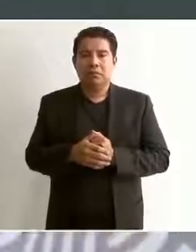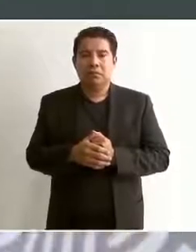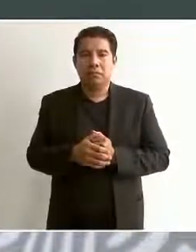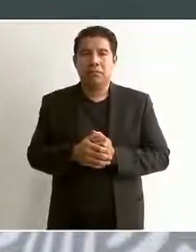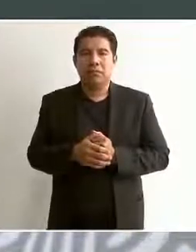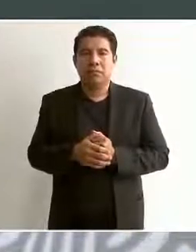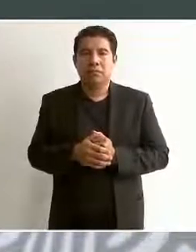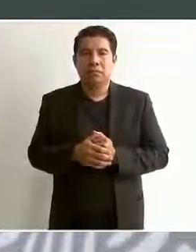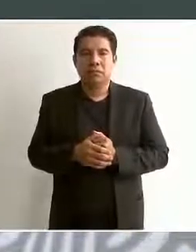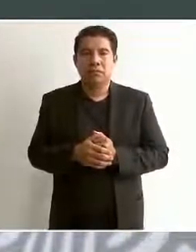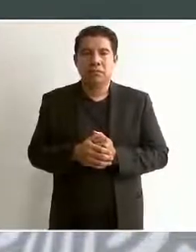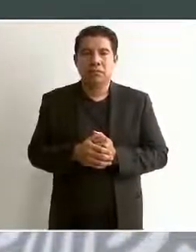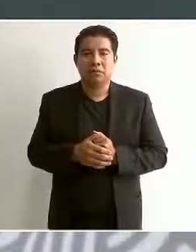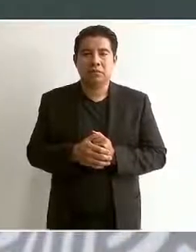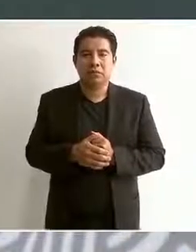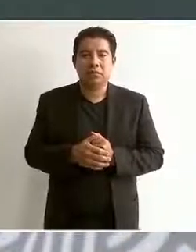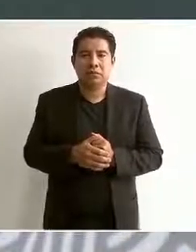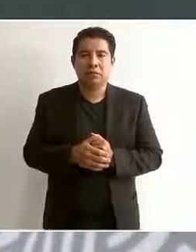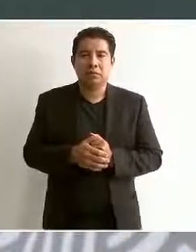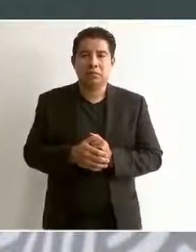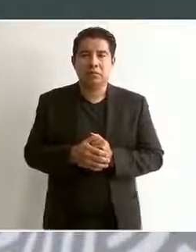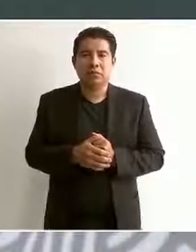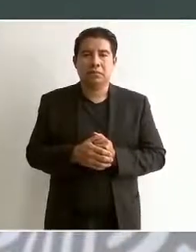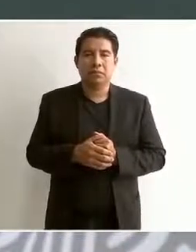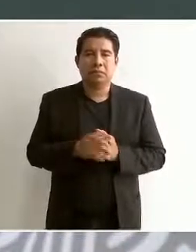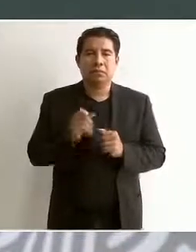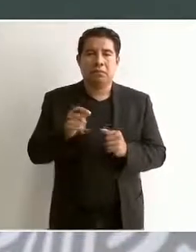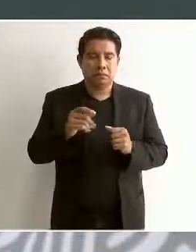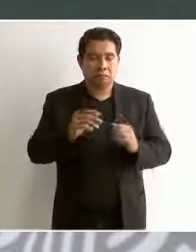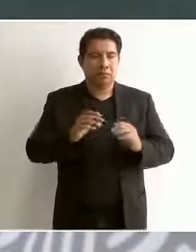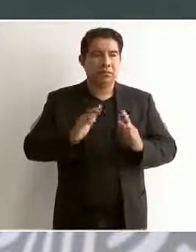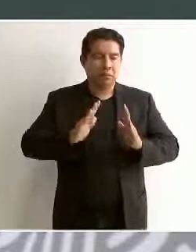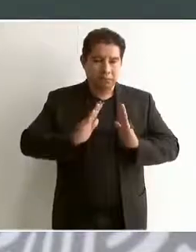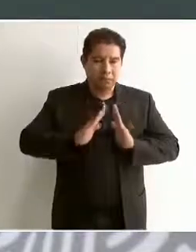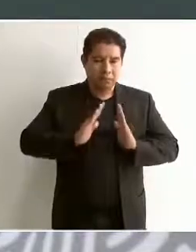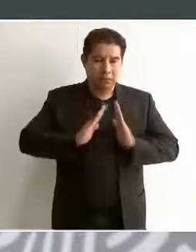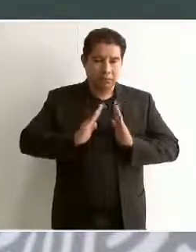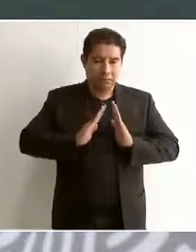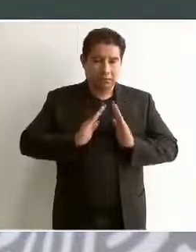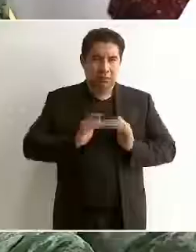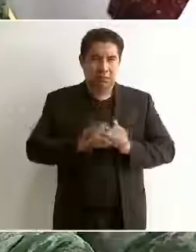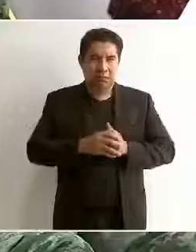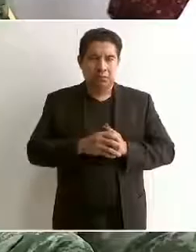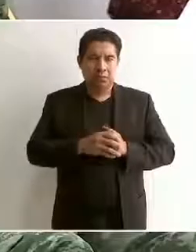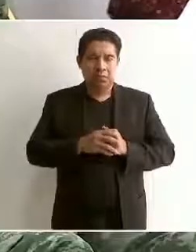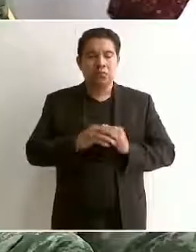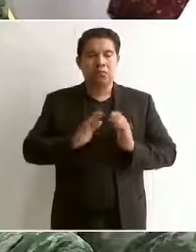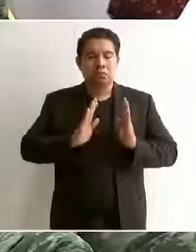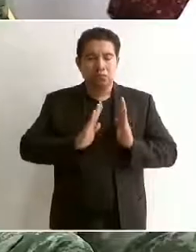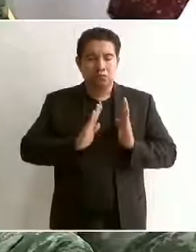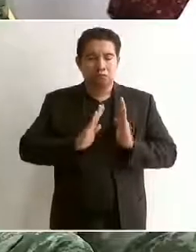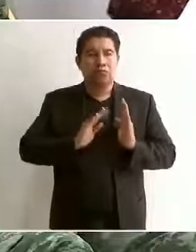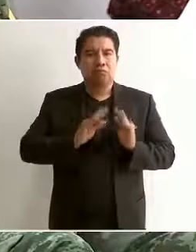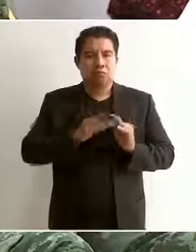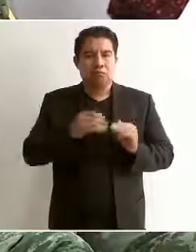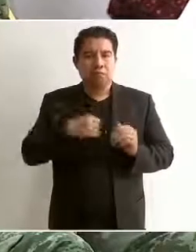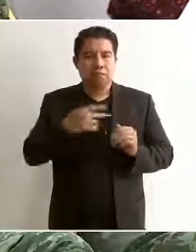se tiene un ejército fuerzas armadas